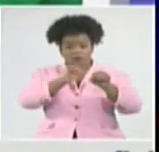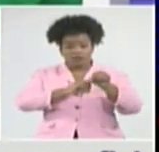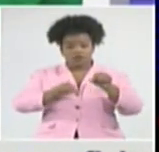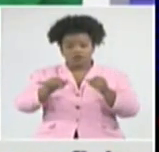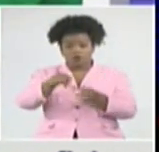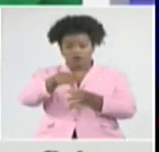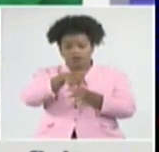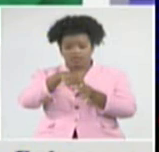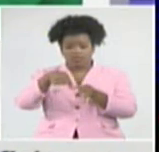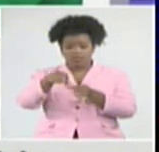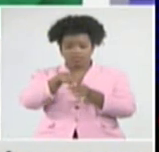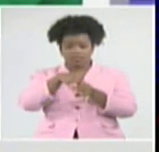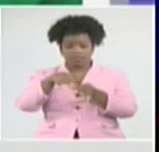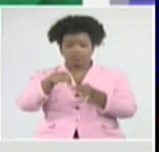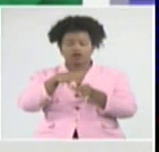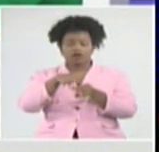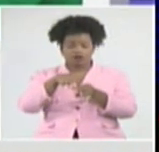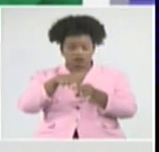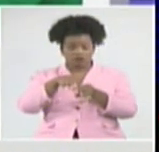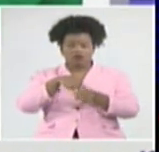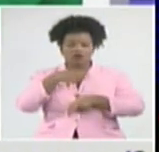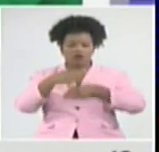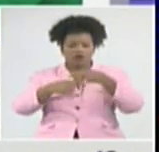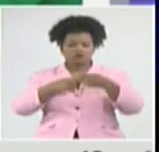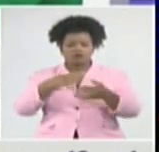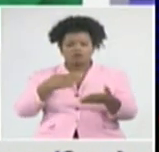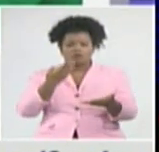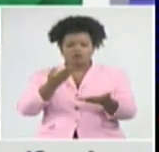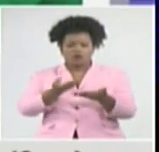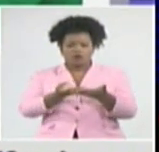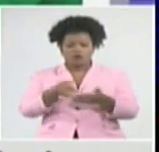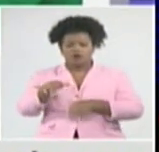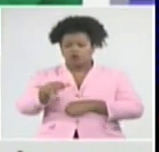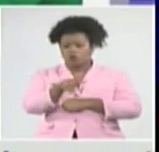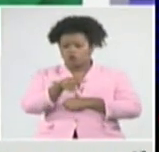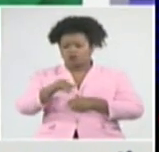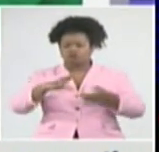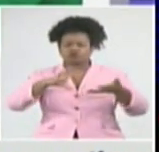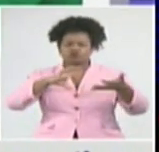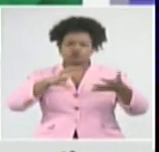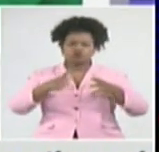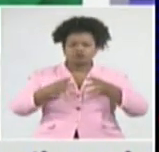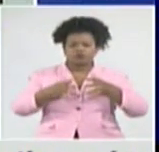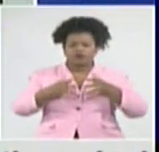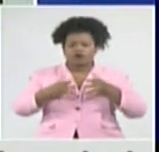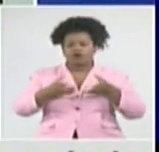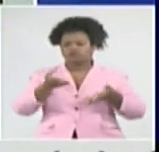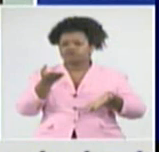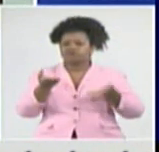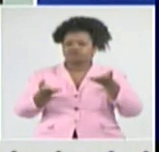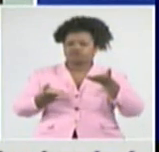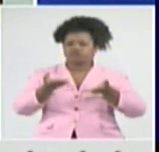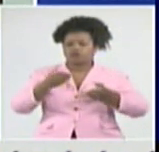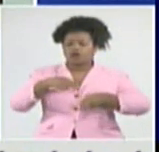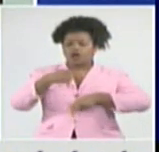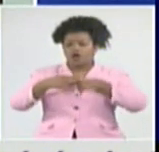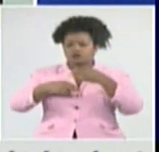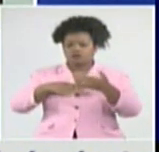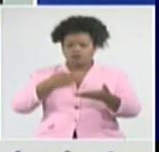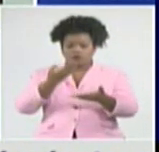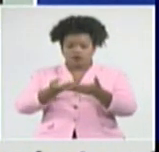Isla de la Juventud, y en correspondencia con su complejidad epidemiológica, se procesaron muestras ayer,